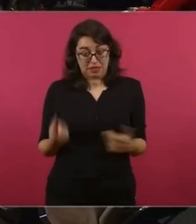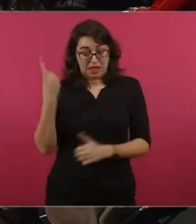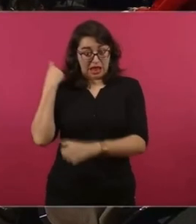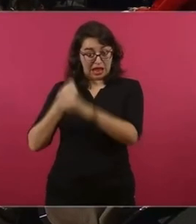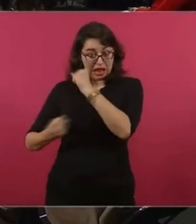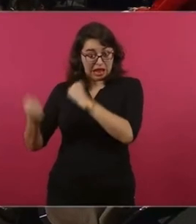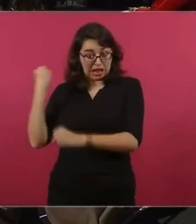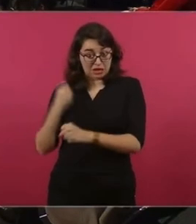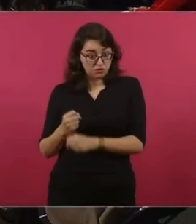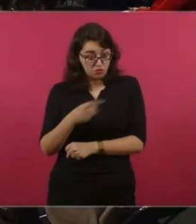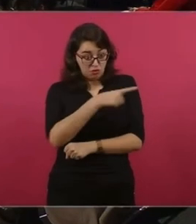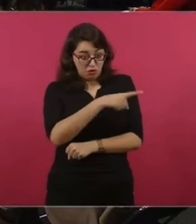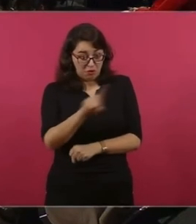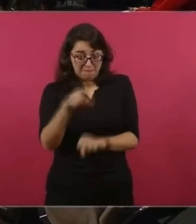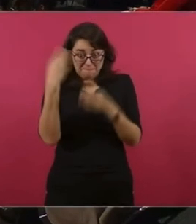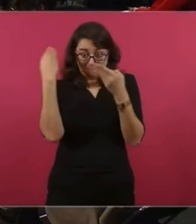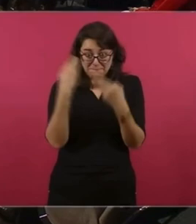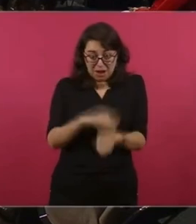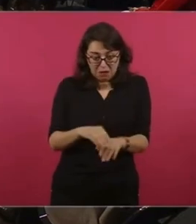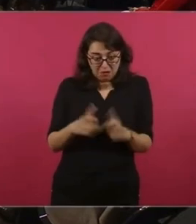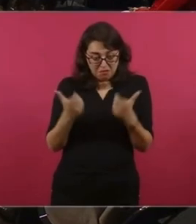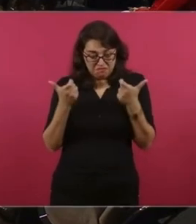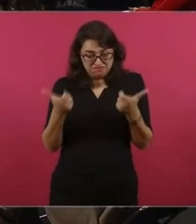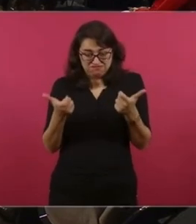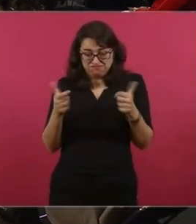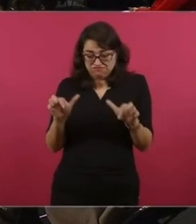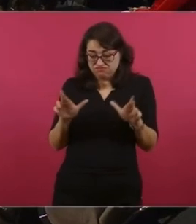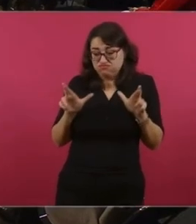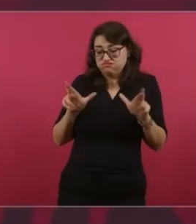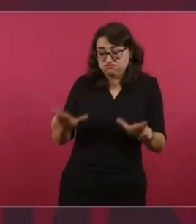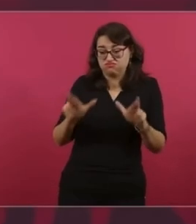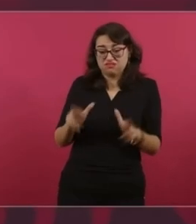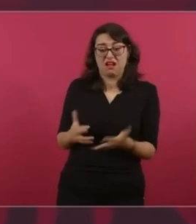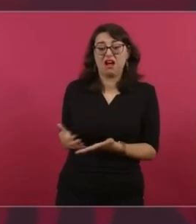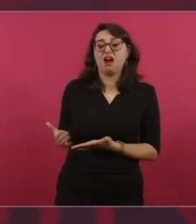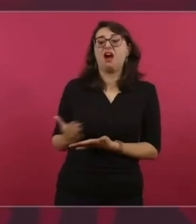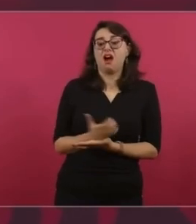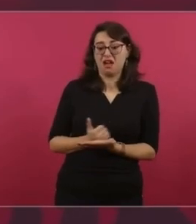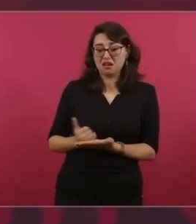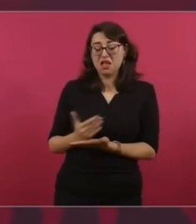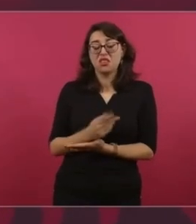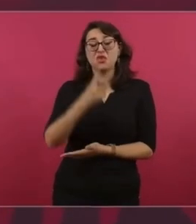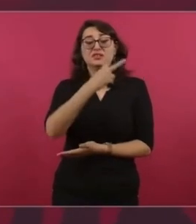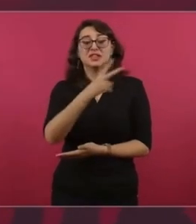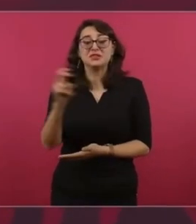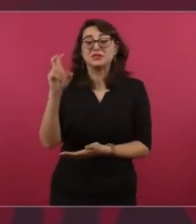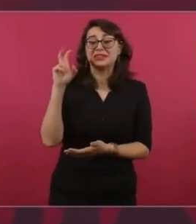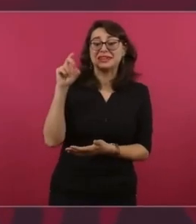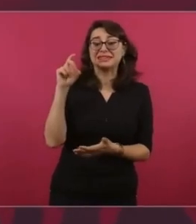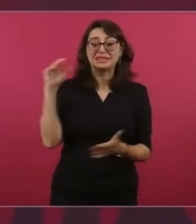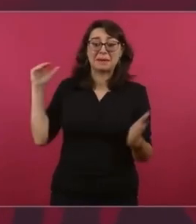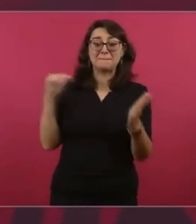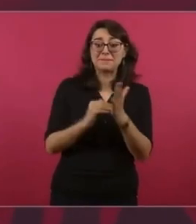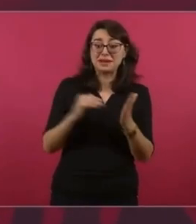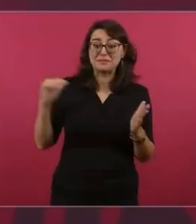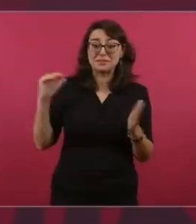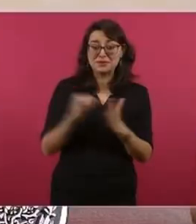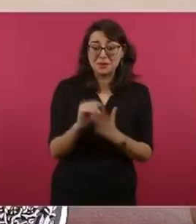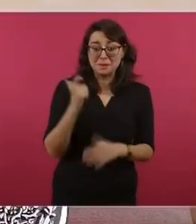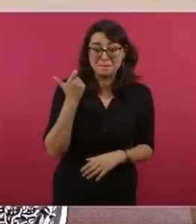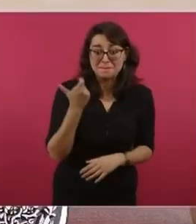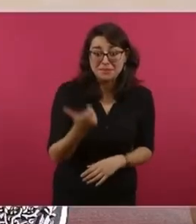de utilidades de los bancos, histórico, nunca